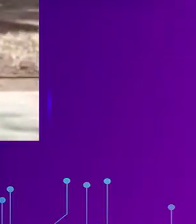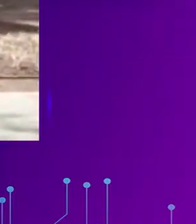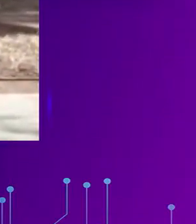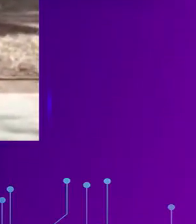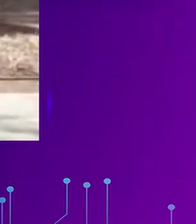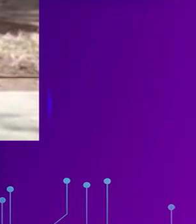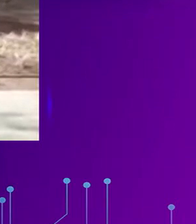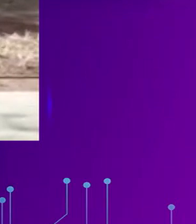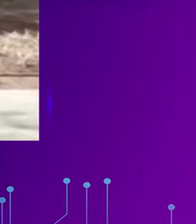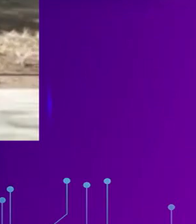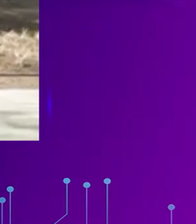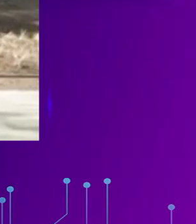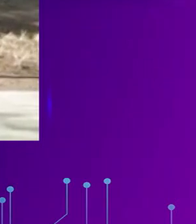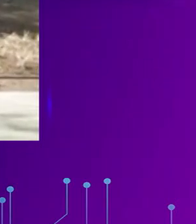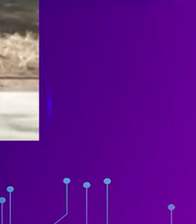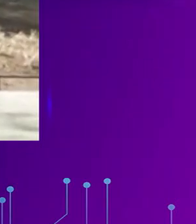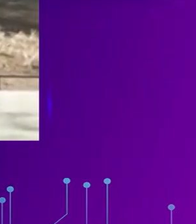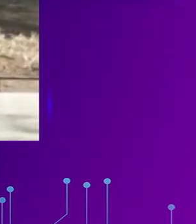¿Qué es lo que